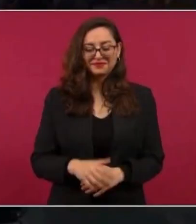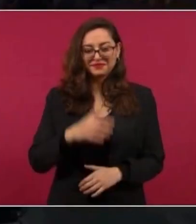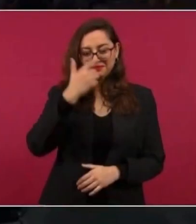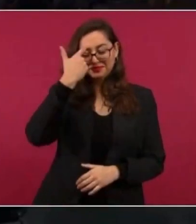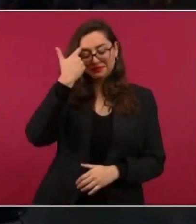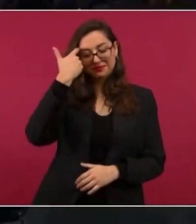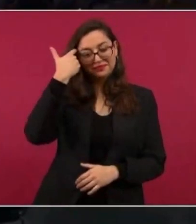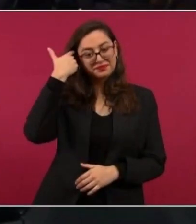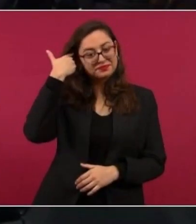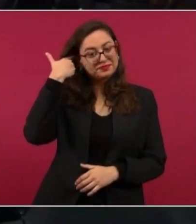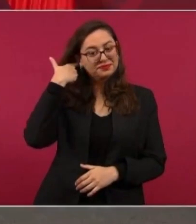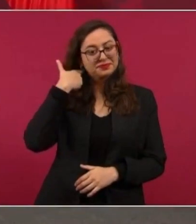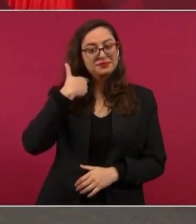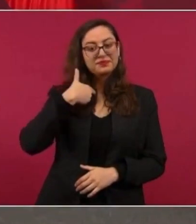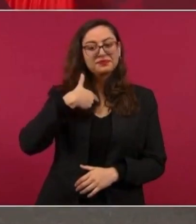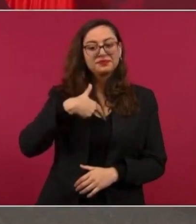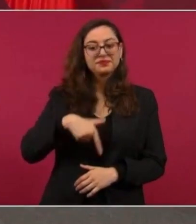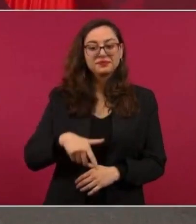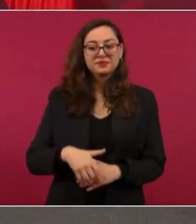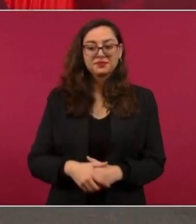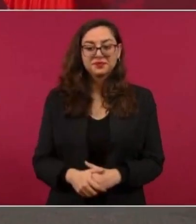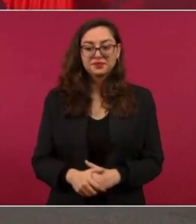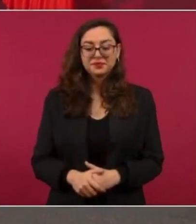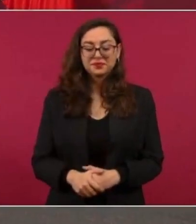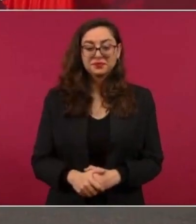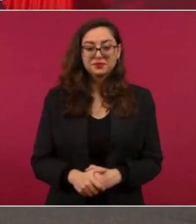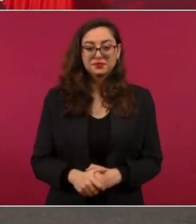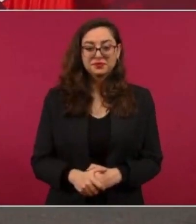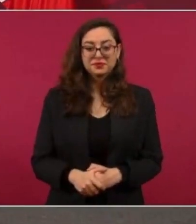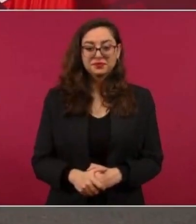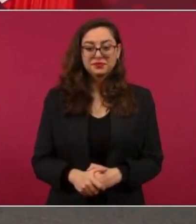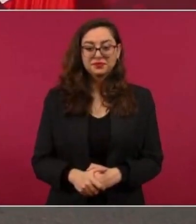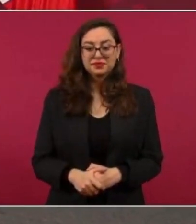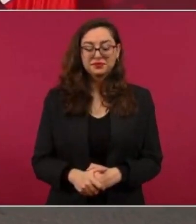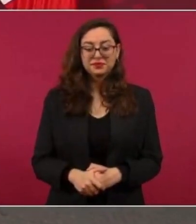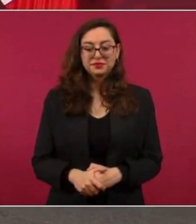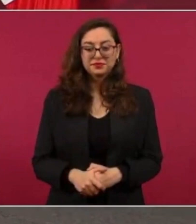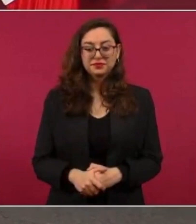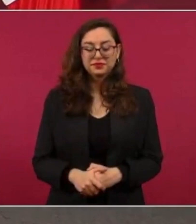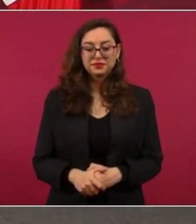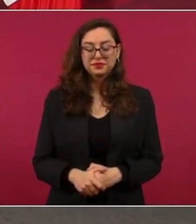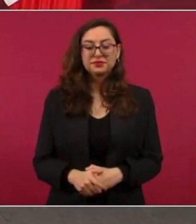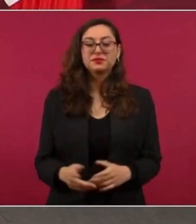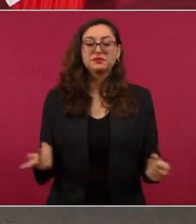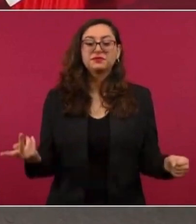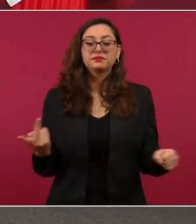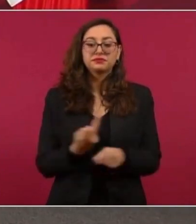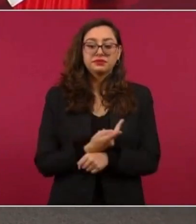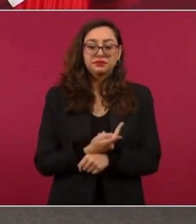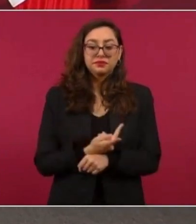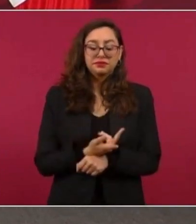nos informen. Se han dado casos en donde incluso se llevan a cabo tradiciones,